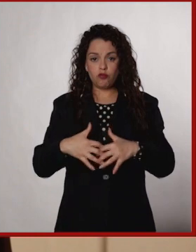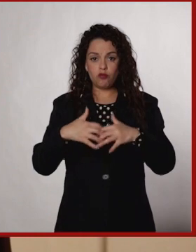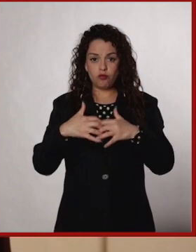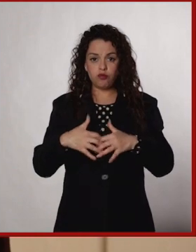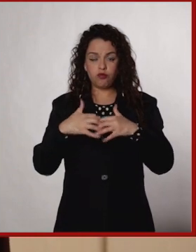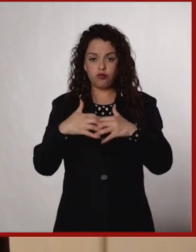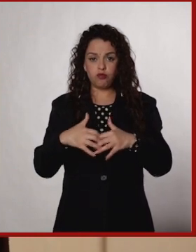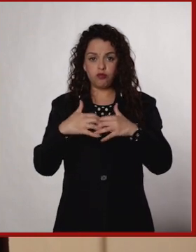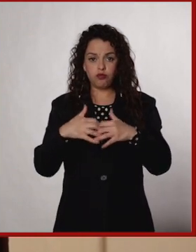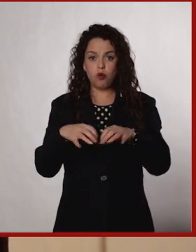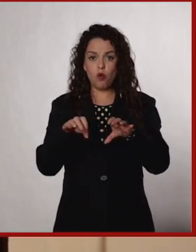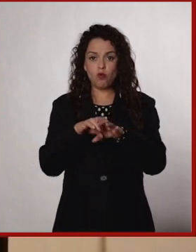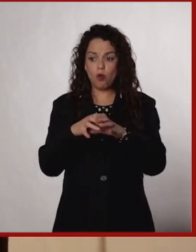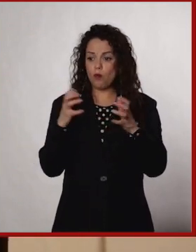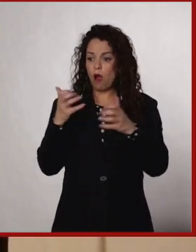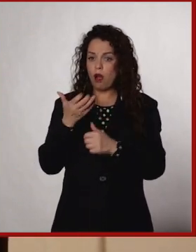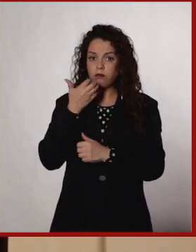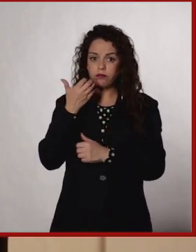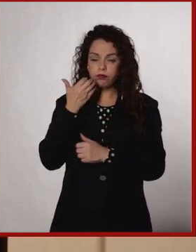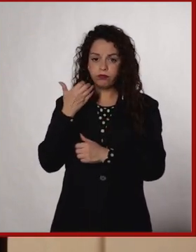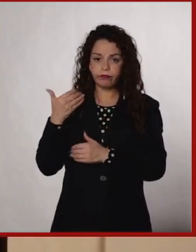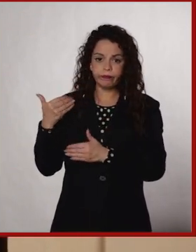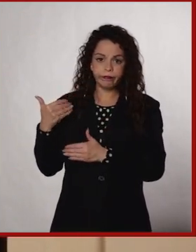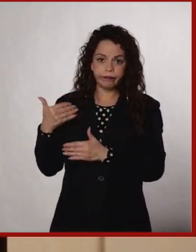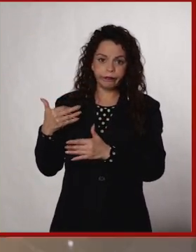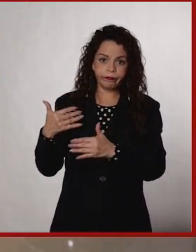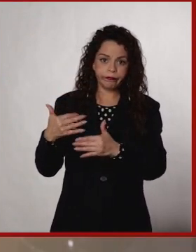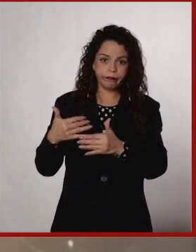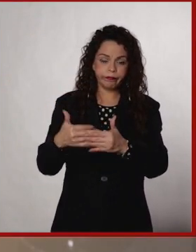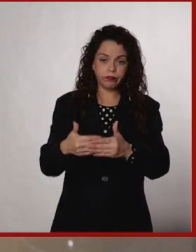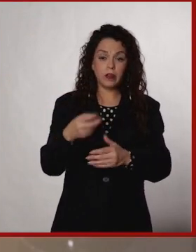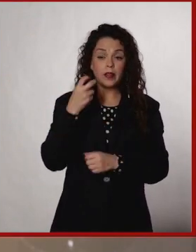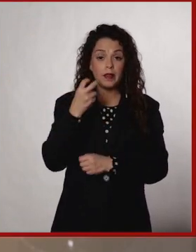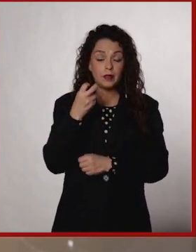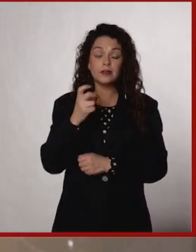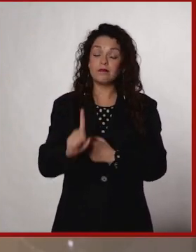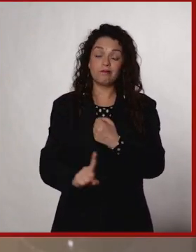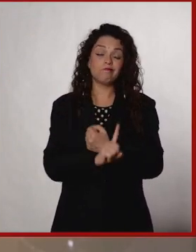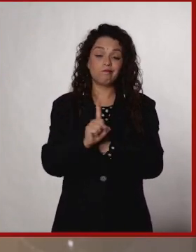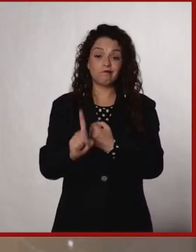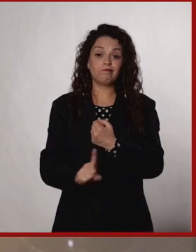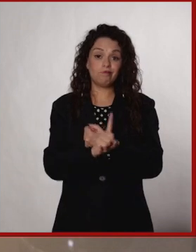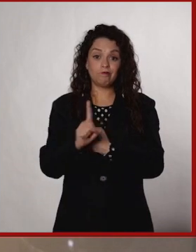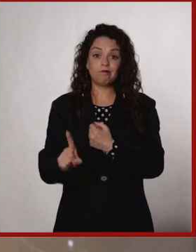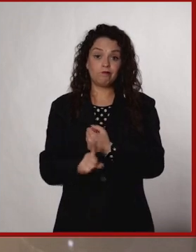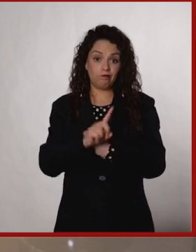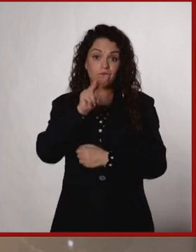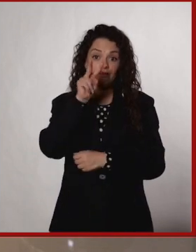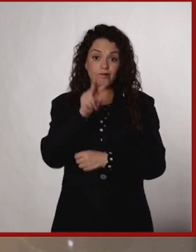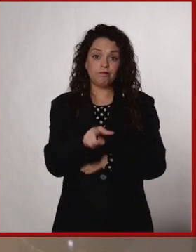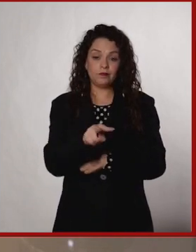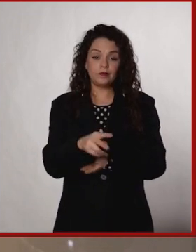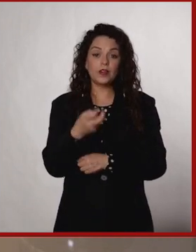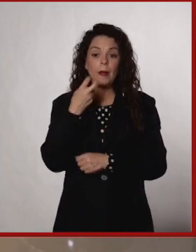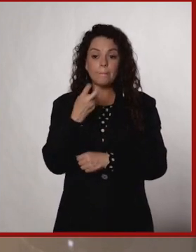productivo como se ha venido manejando es gran parte del problema.